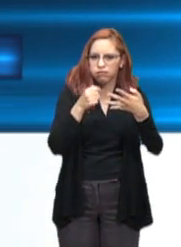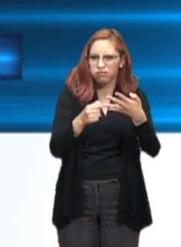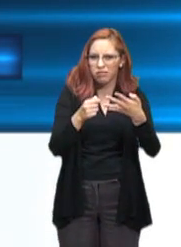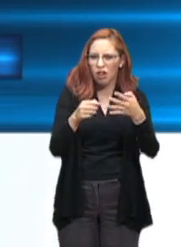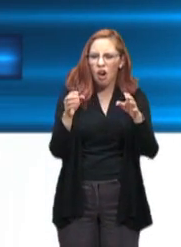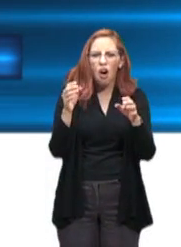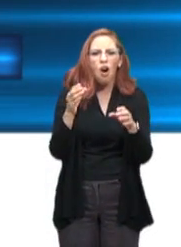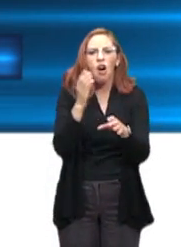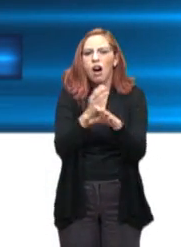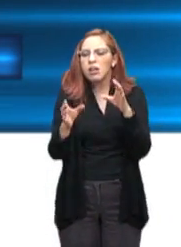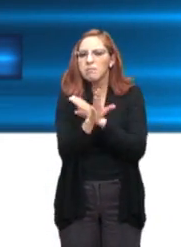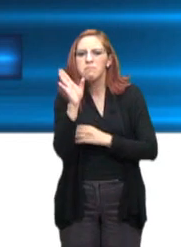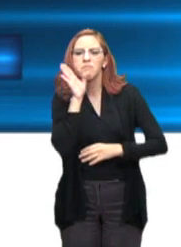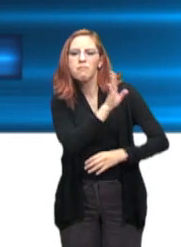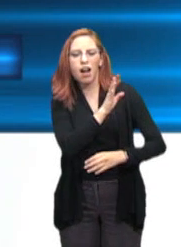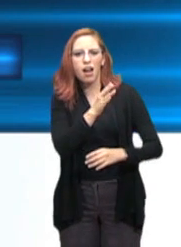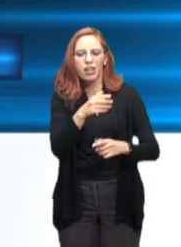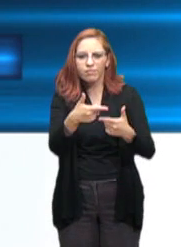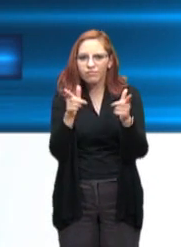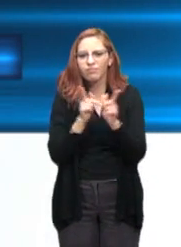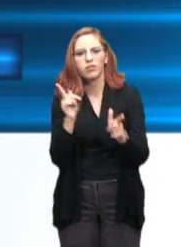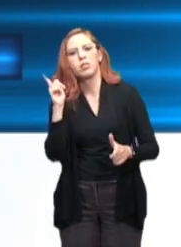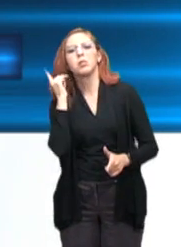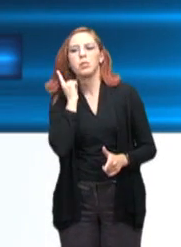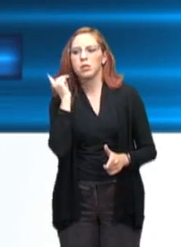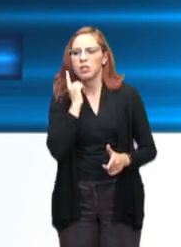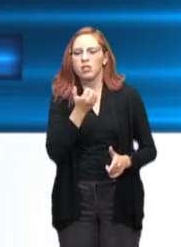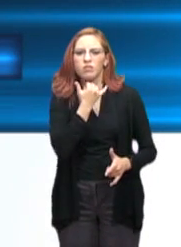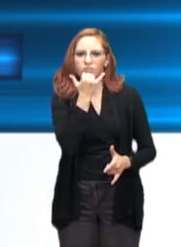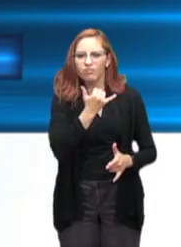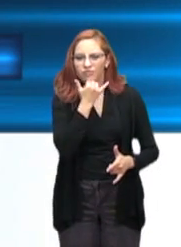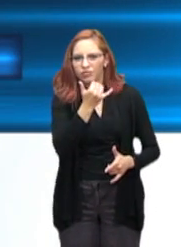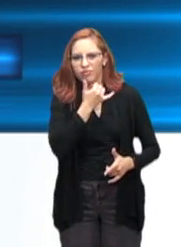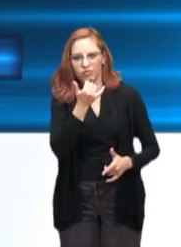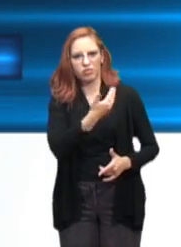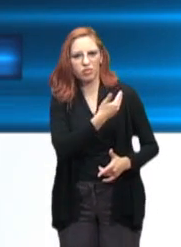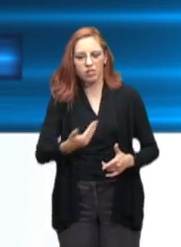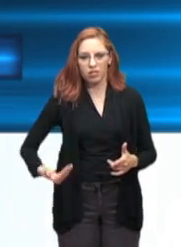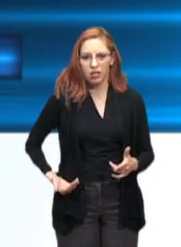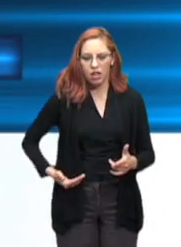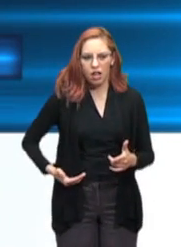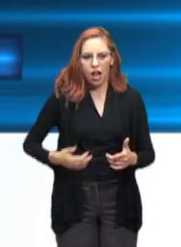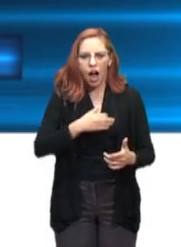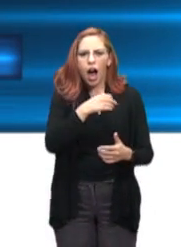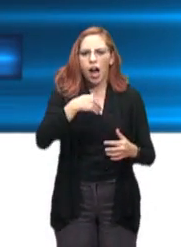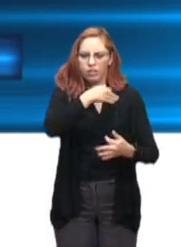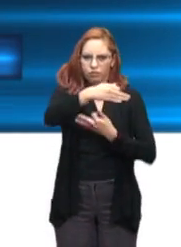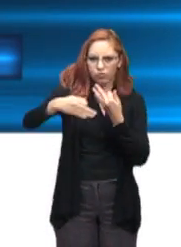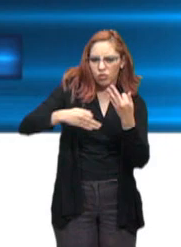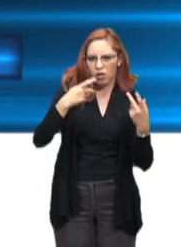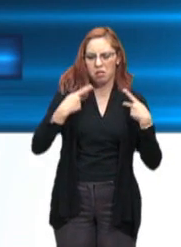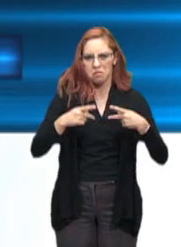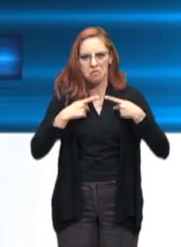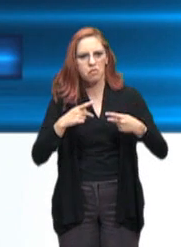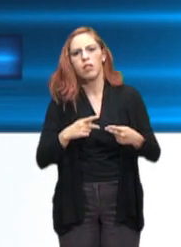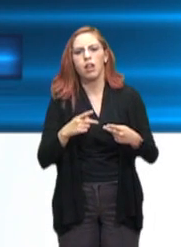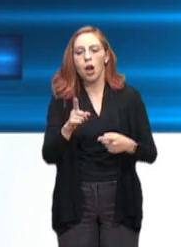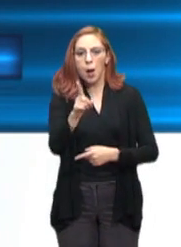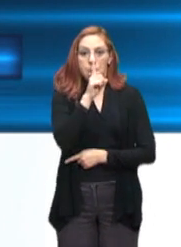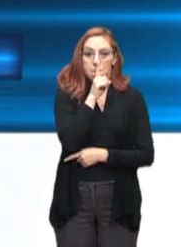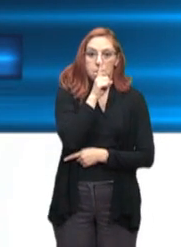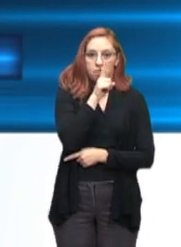federal. Y a la ciudadanía les digo, no nos quedemos callados, exijamos